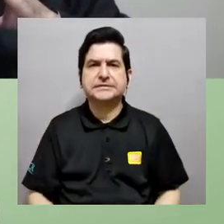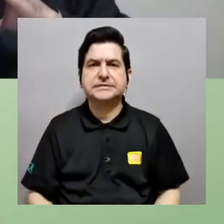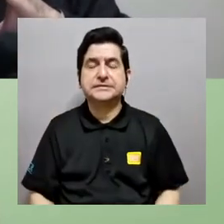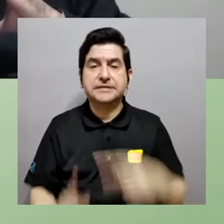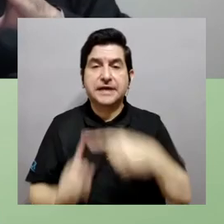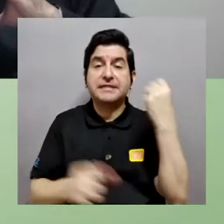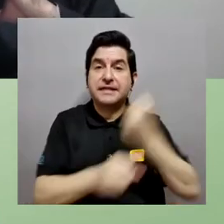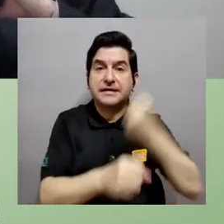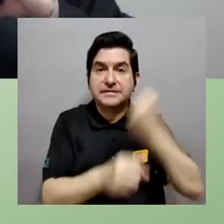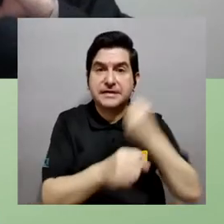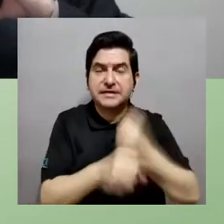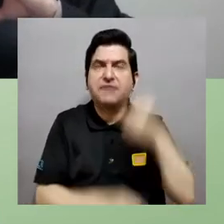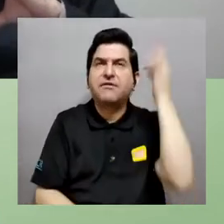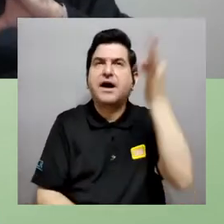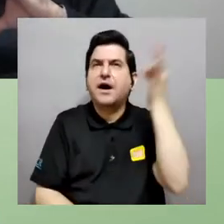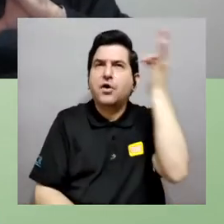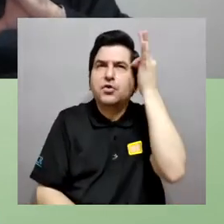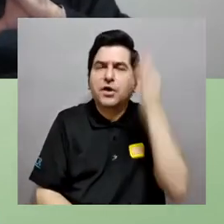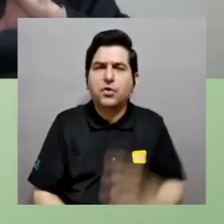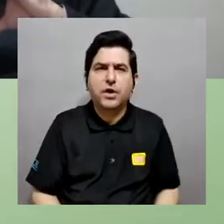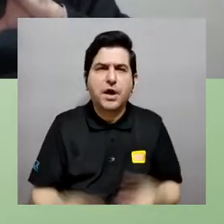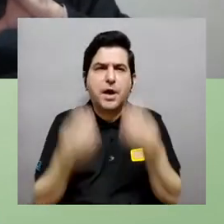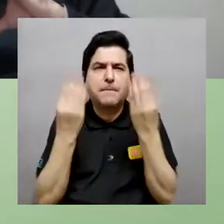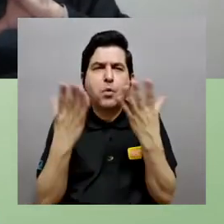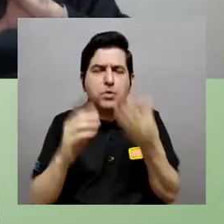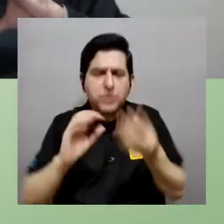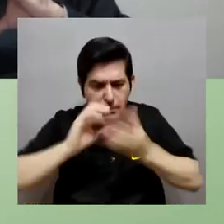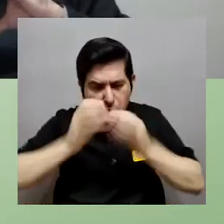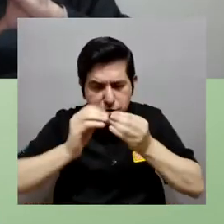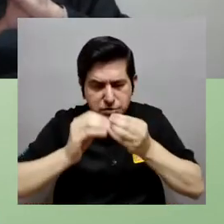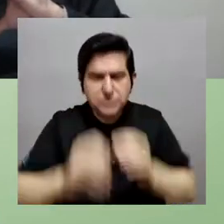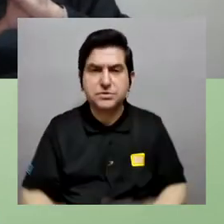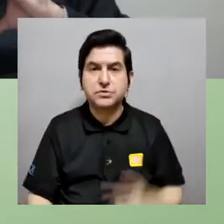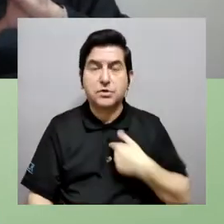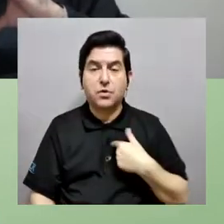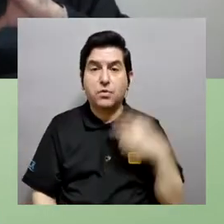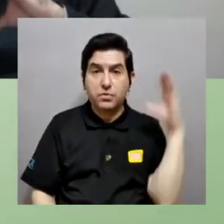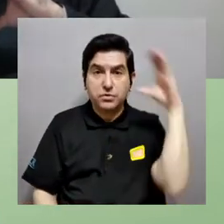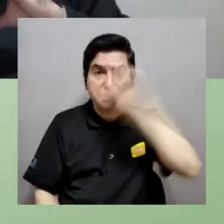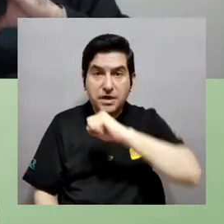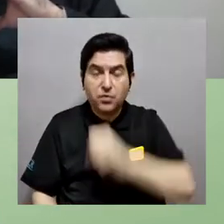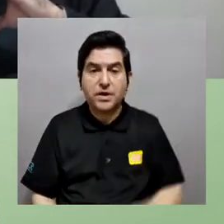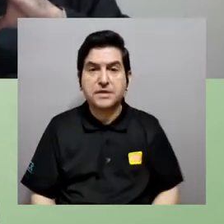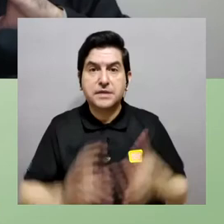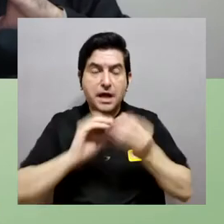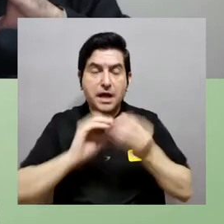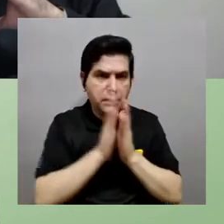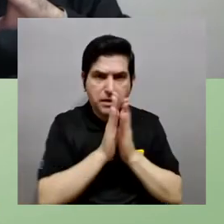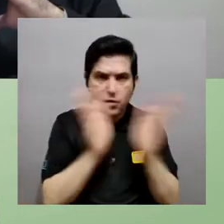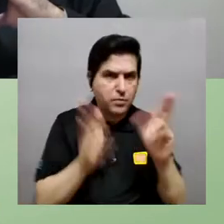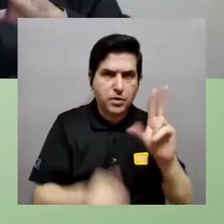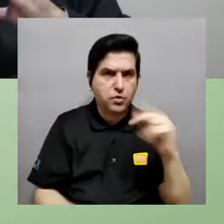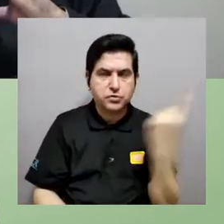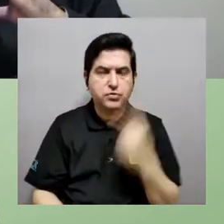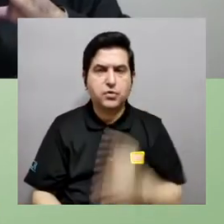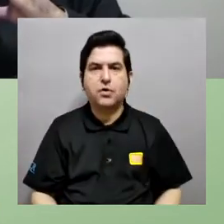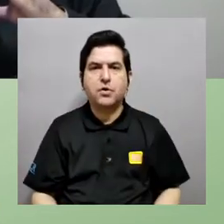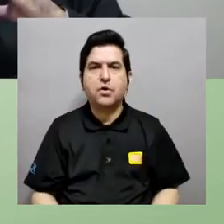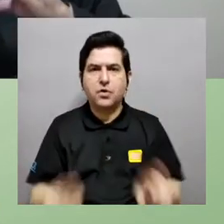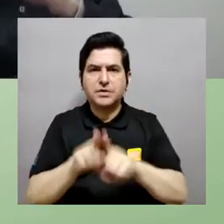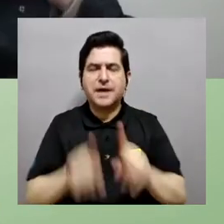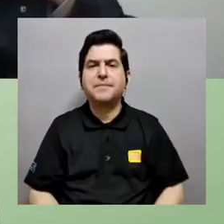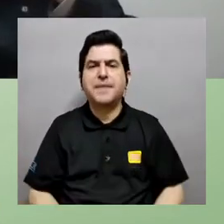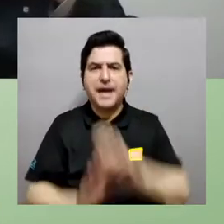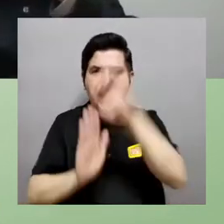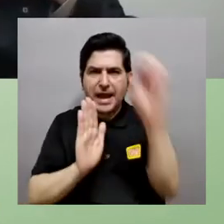o sea mi doctorado sí es en ciencia y materiales pero fue a partir de un trabajo teórico hice un montón de ecuaciones que cuando no se da cuenta como pasa de